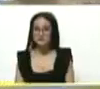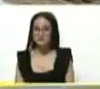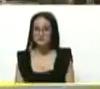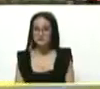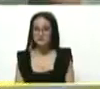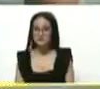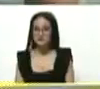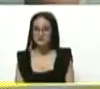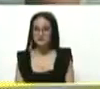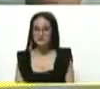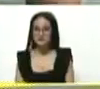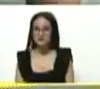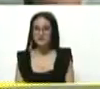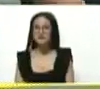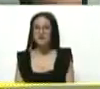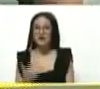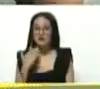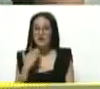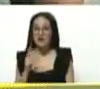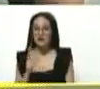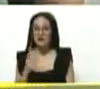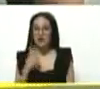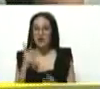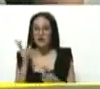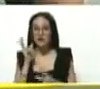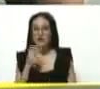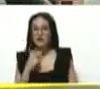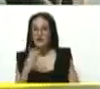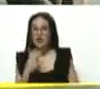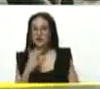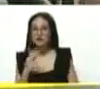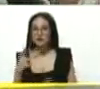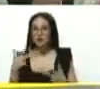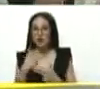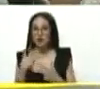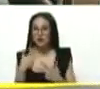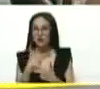Si en vivo está fallando también. Aquí sí me lo bajan.